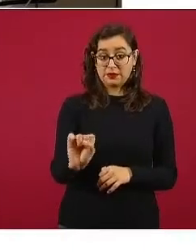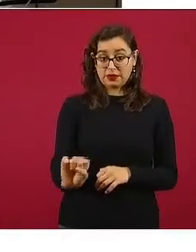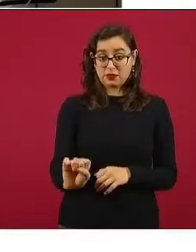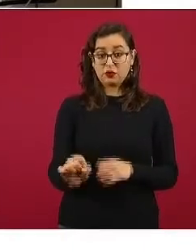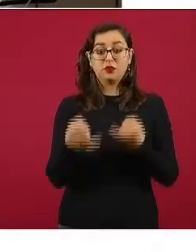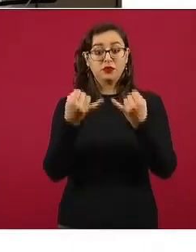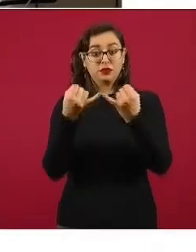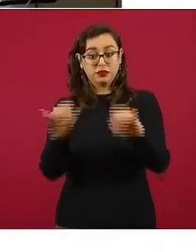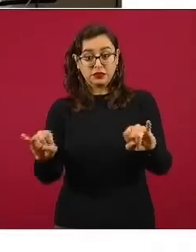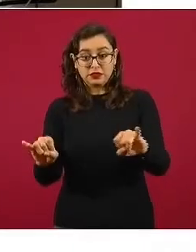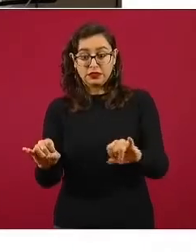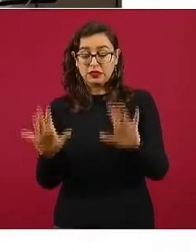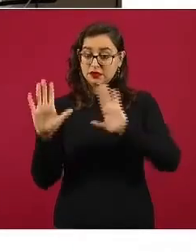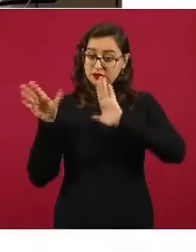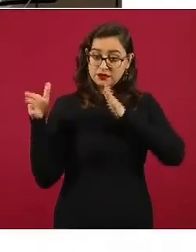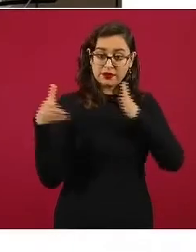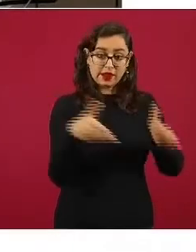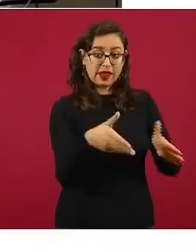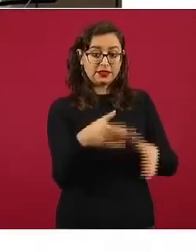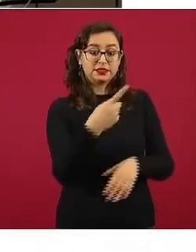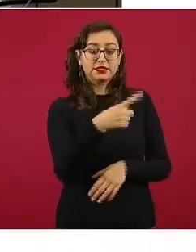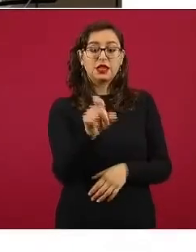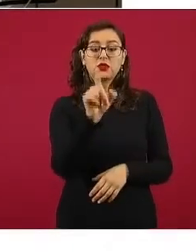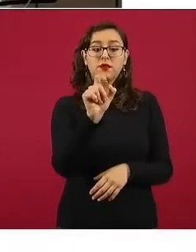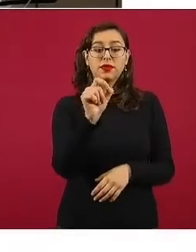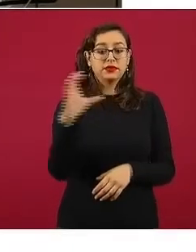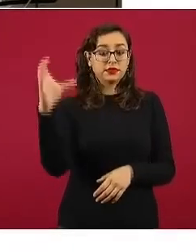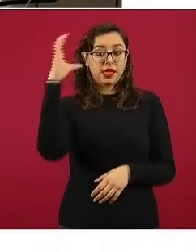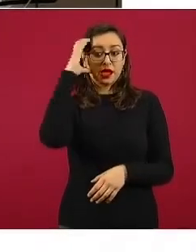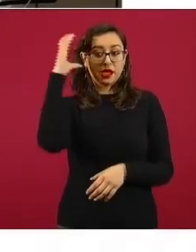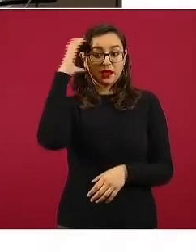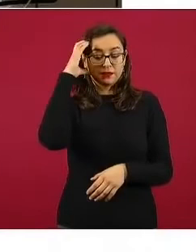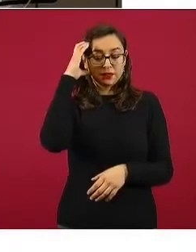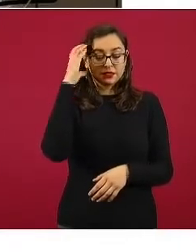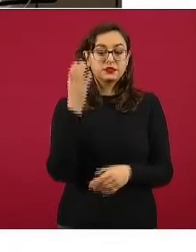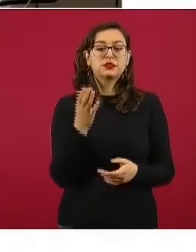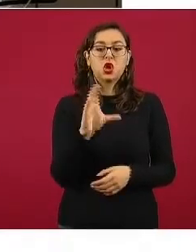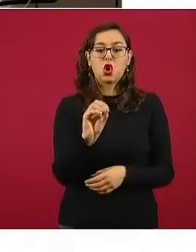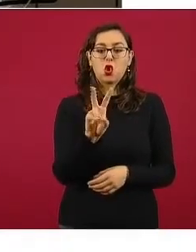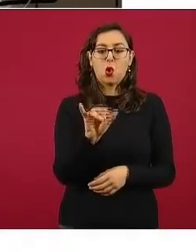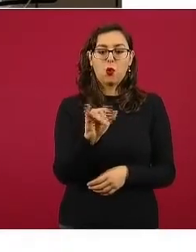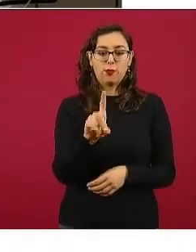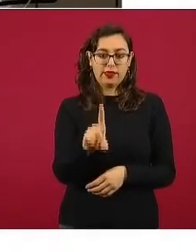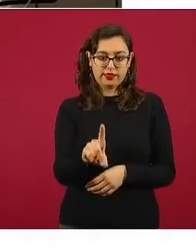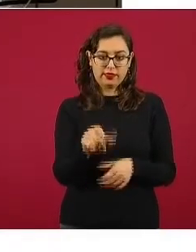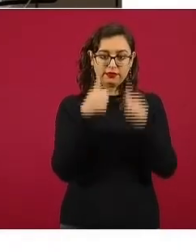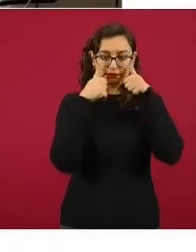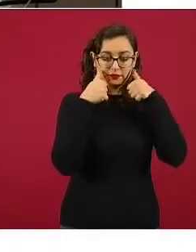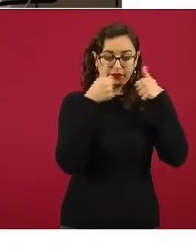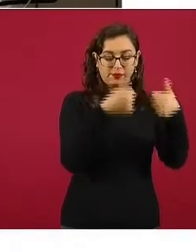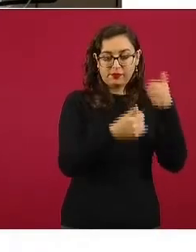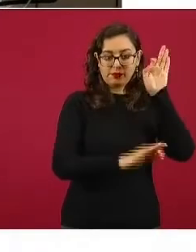120 camas destinadas ahorita a pacientes con COVID. La siguiente, la intención es